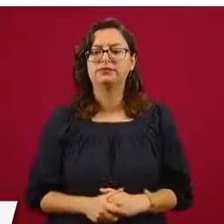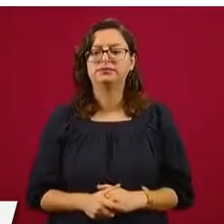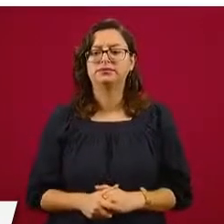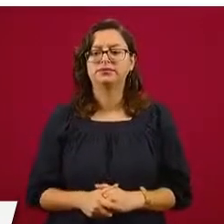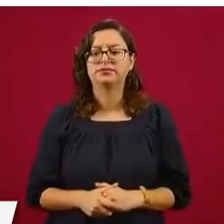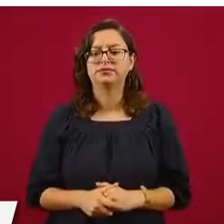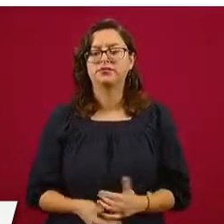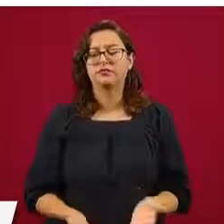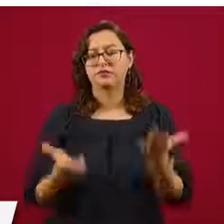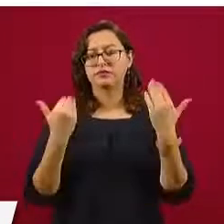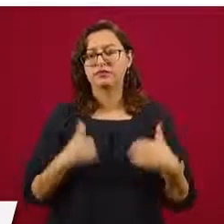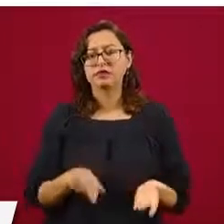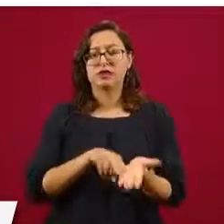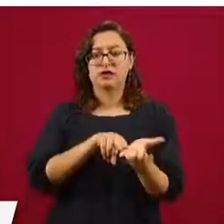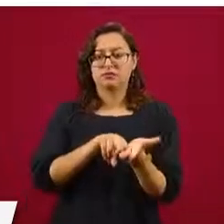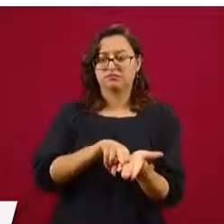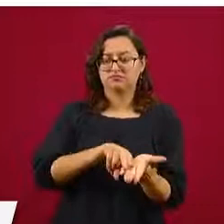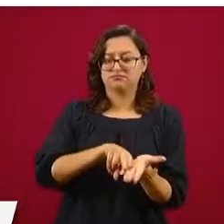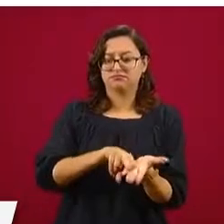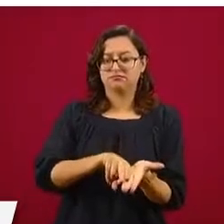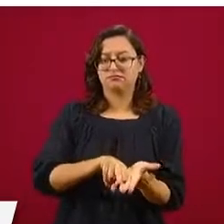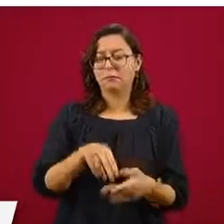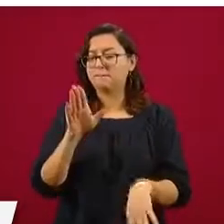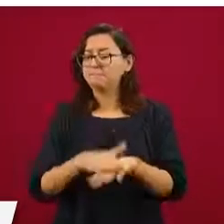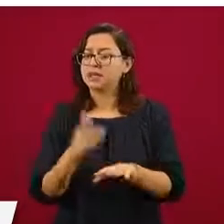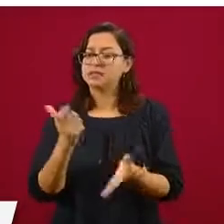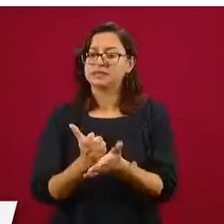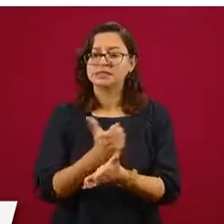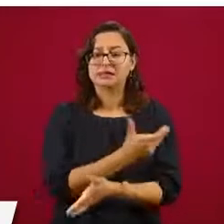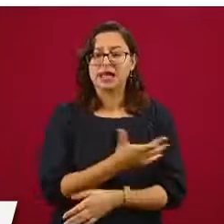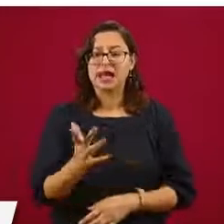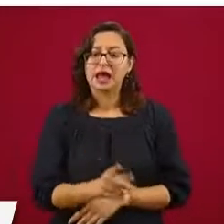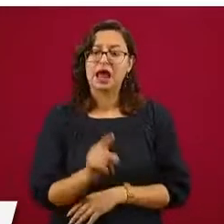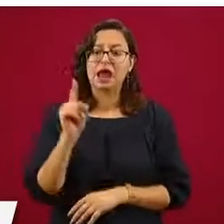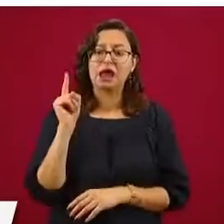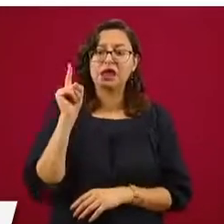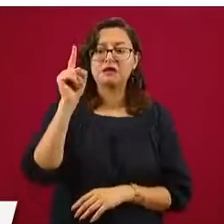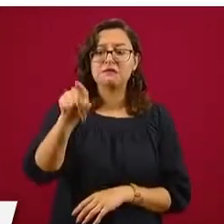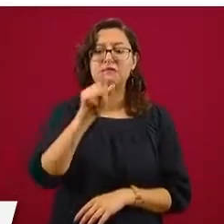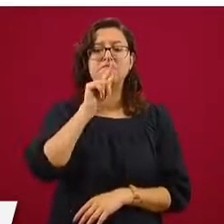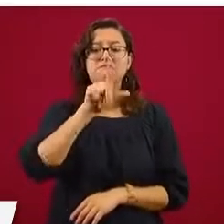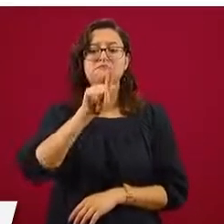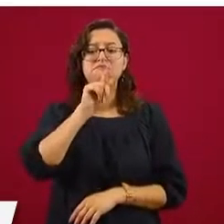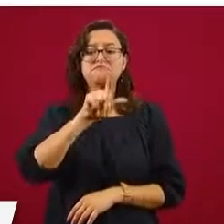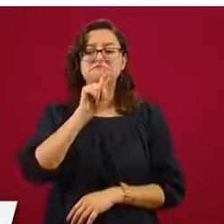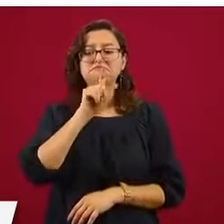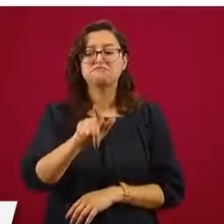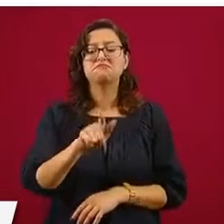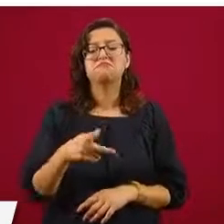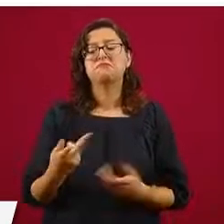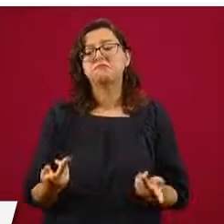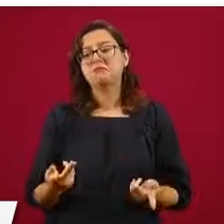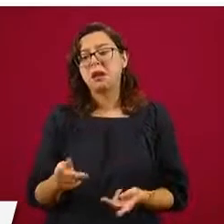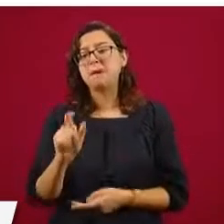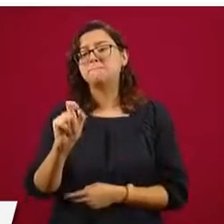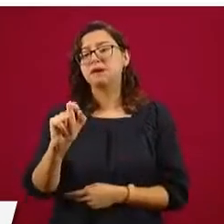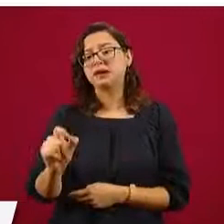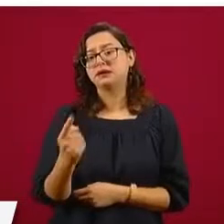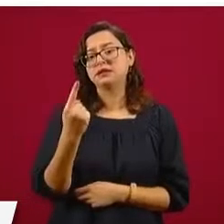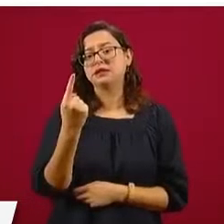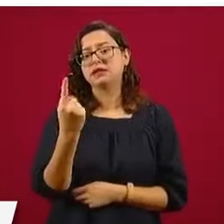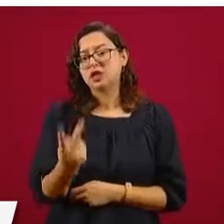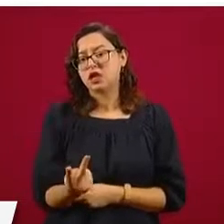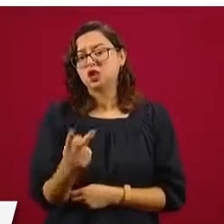caro lo encontramos en Franquicia Pemex, en Talpa de Allende, Jalisco, un precio al público de 22 pesos,